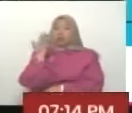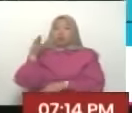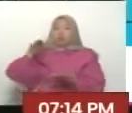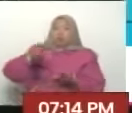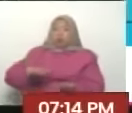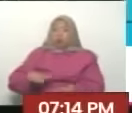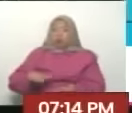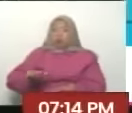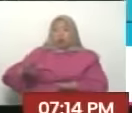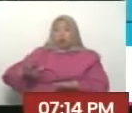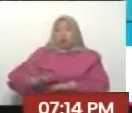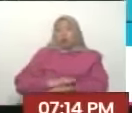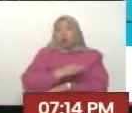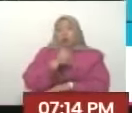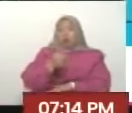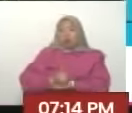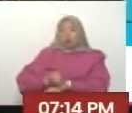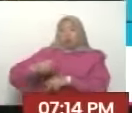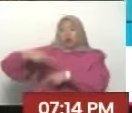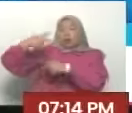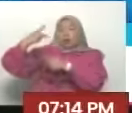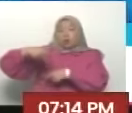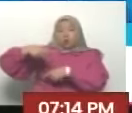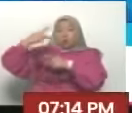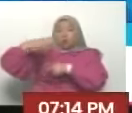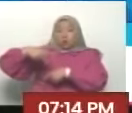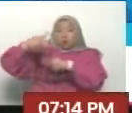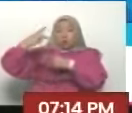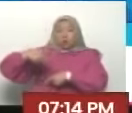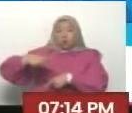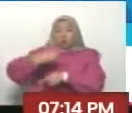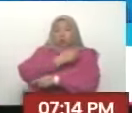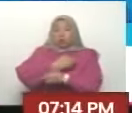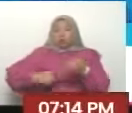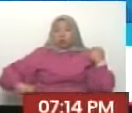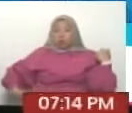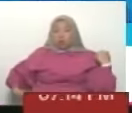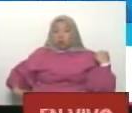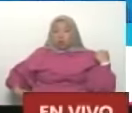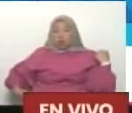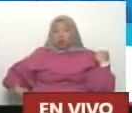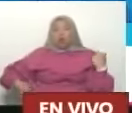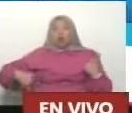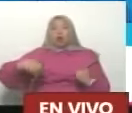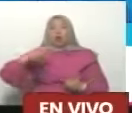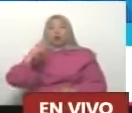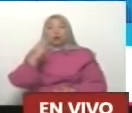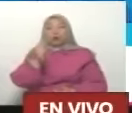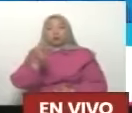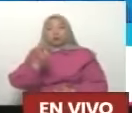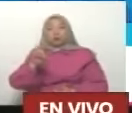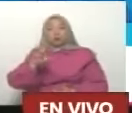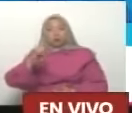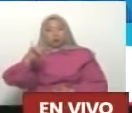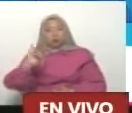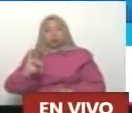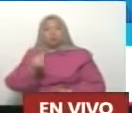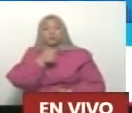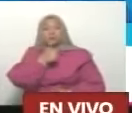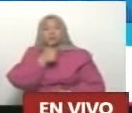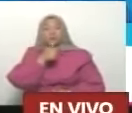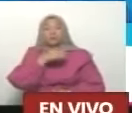echaron la culpa a través de TikTok Instagram al expresidente Rafael Correa y ya se sabe la verdad quien lo mató